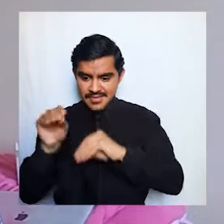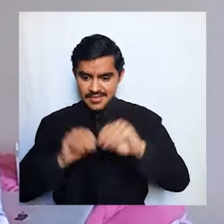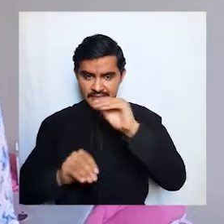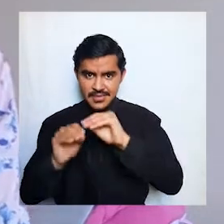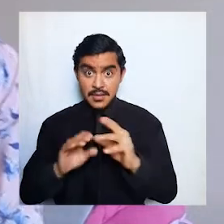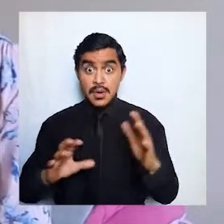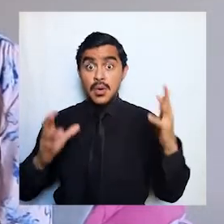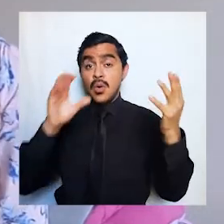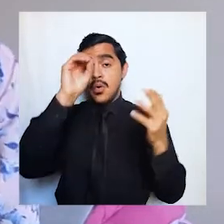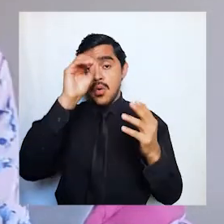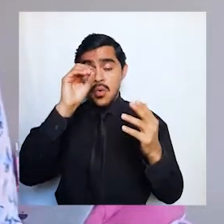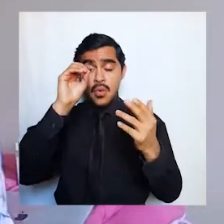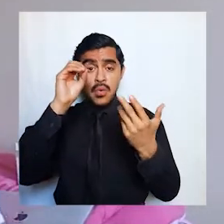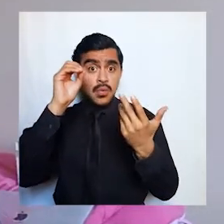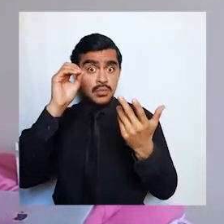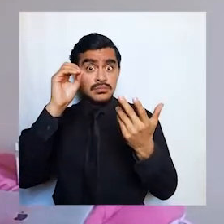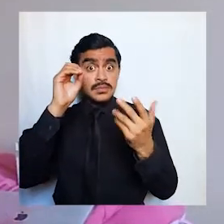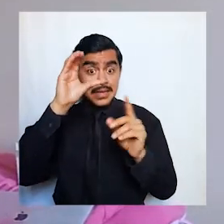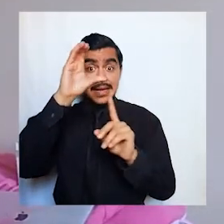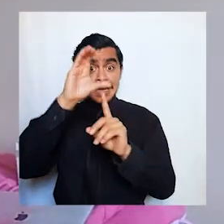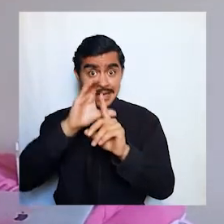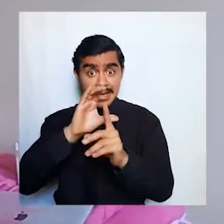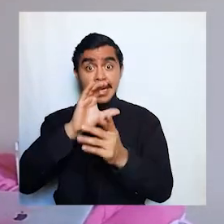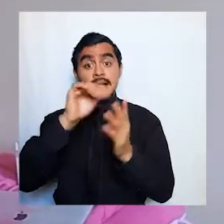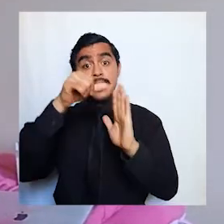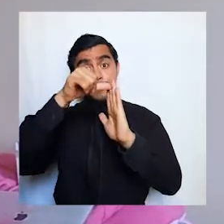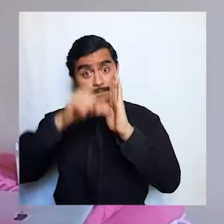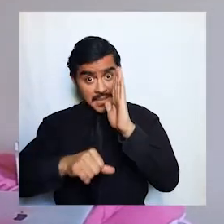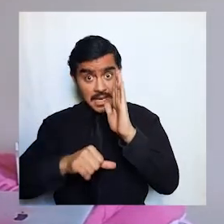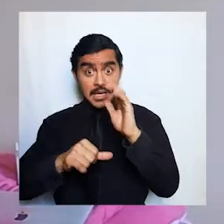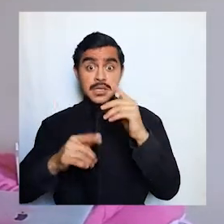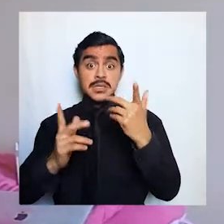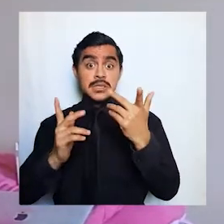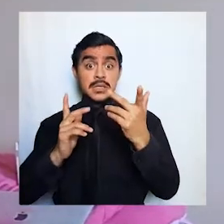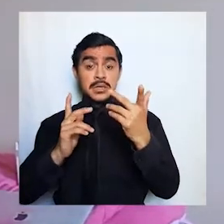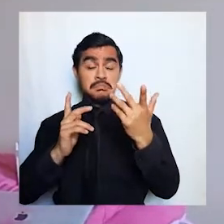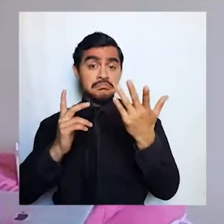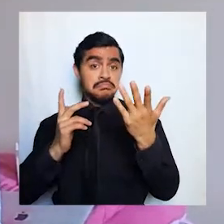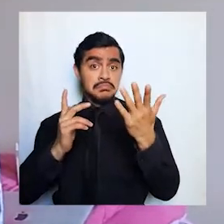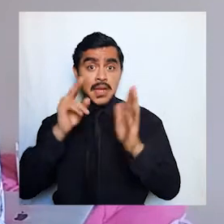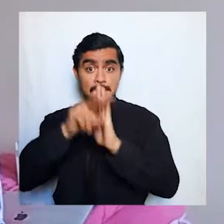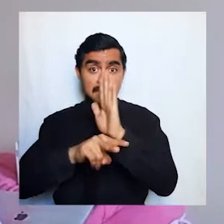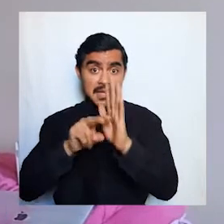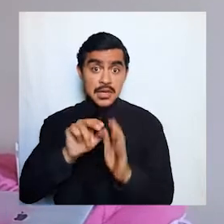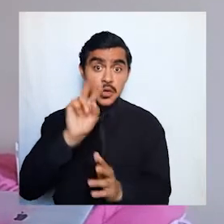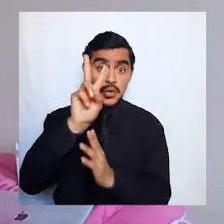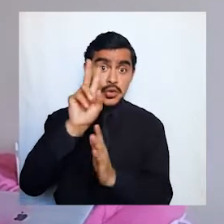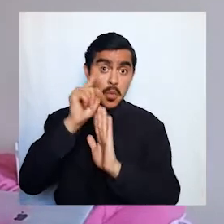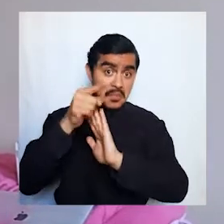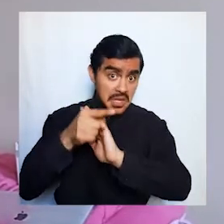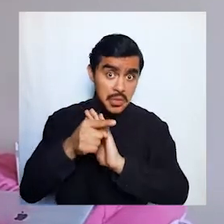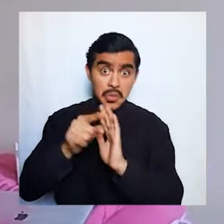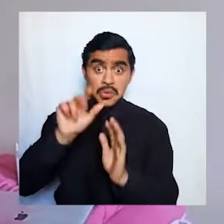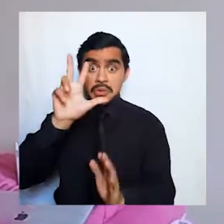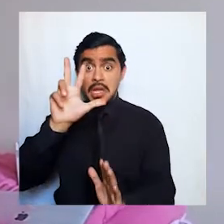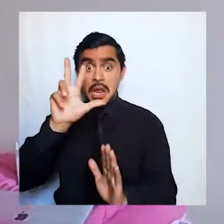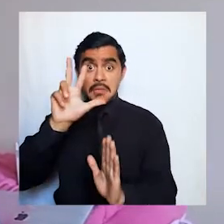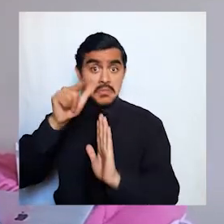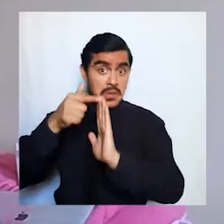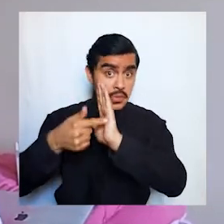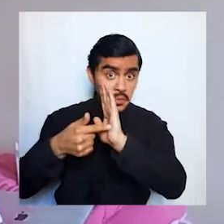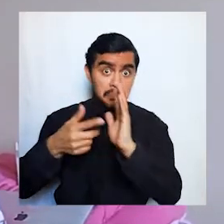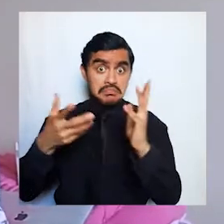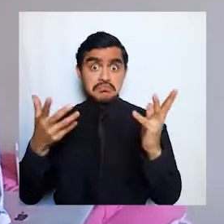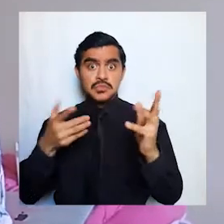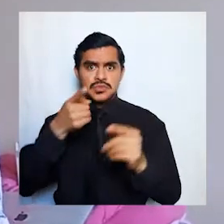o cada mes voy a subir un video de unos tres dos minutos de algún cover de alguna canción